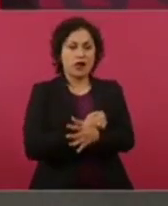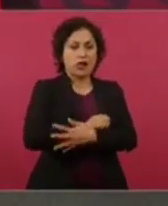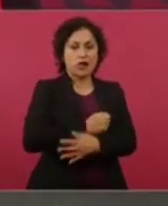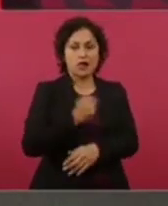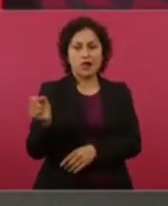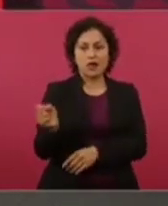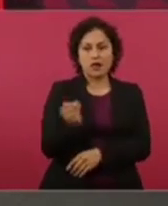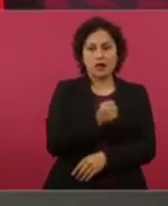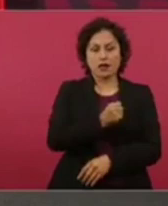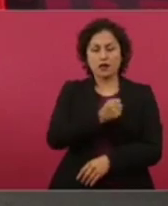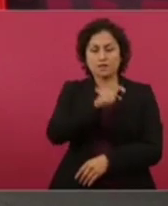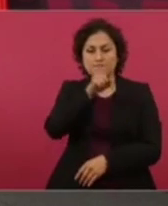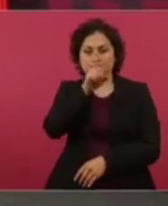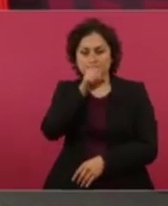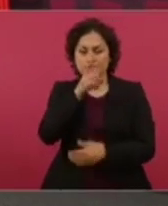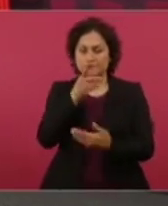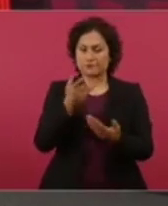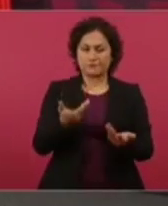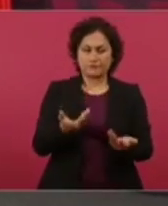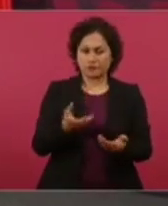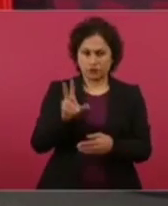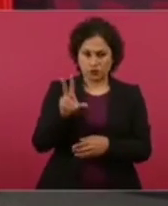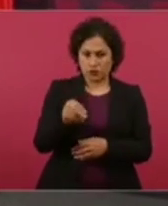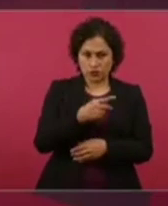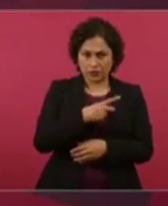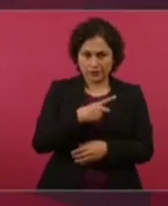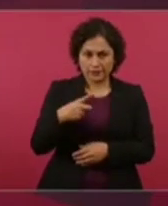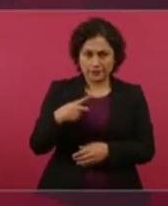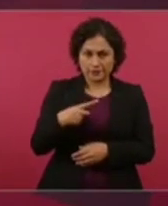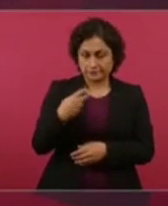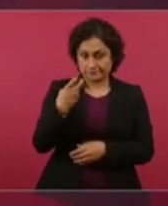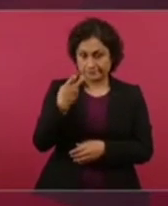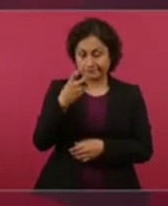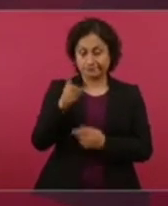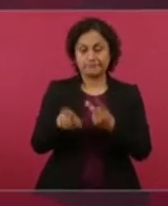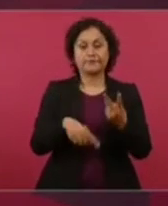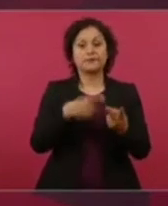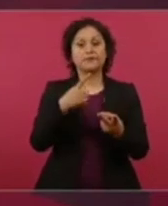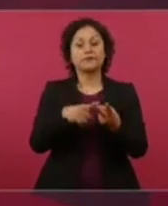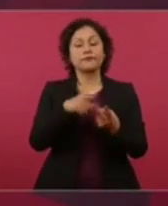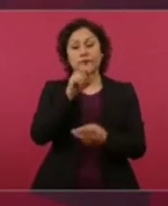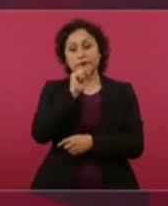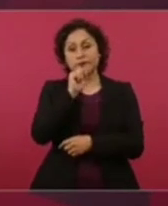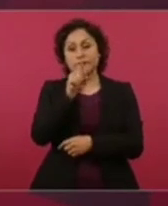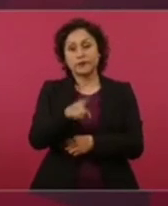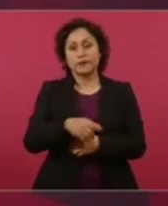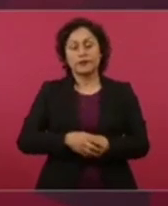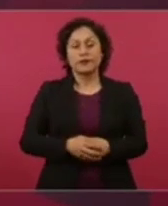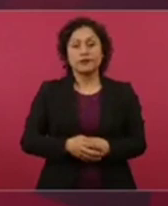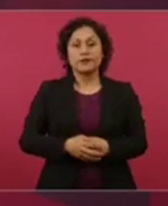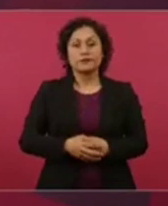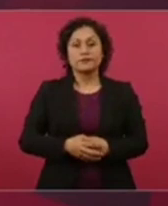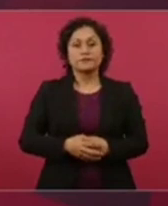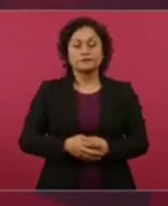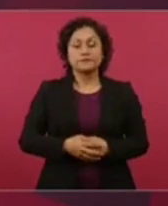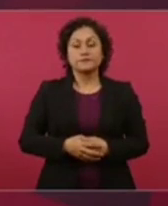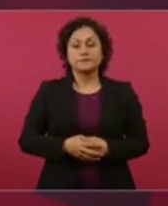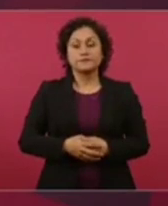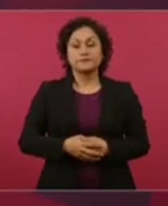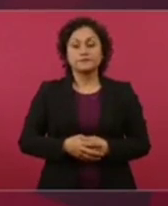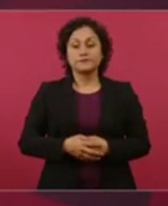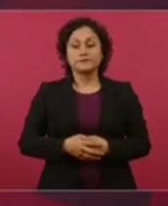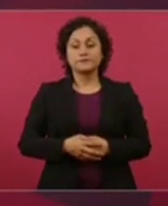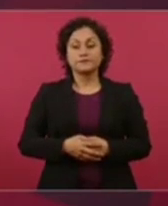que actúe